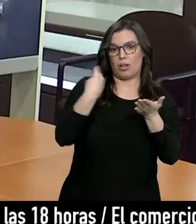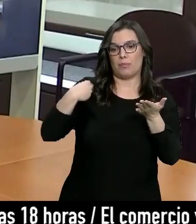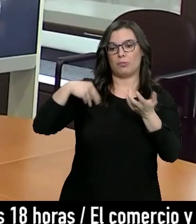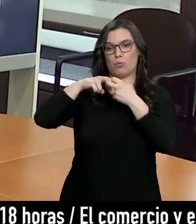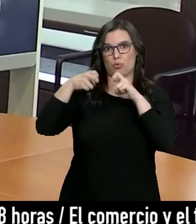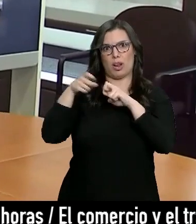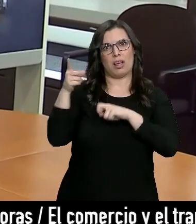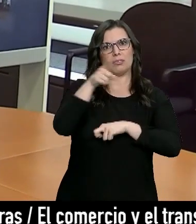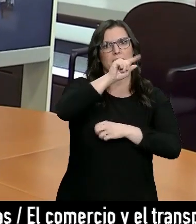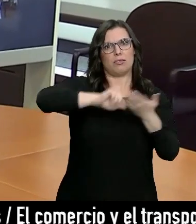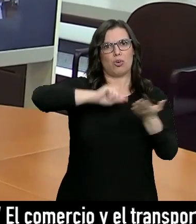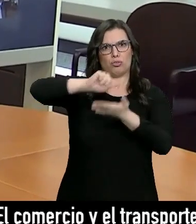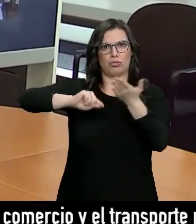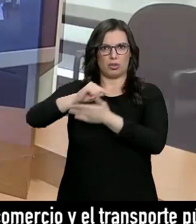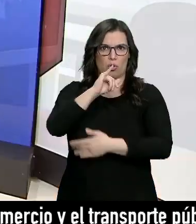para la COVID.